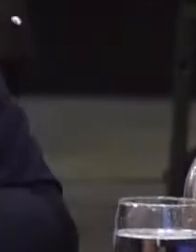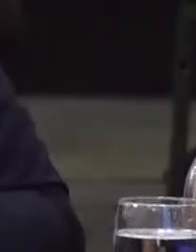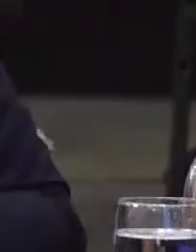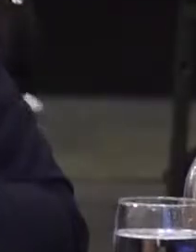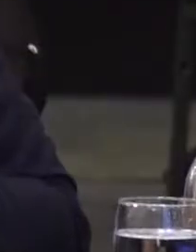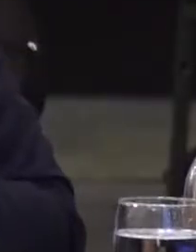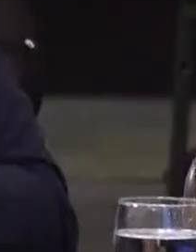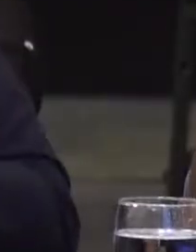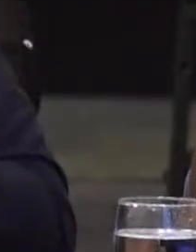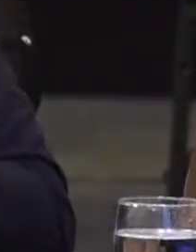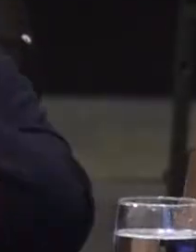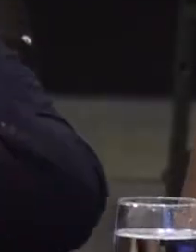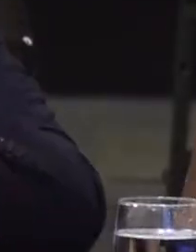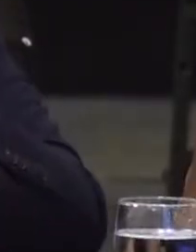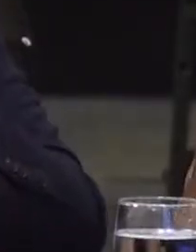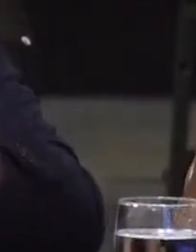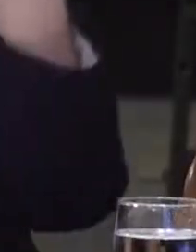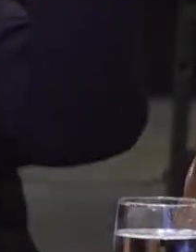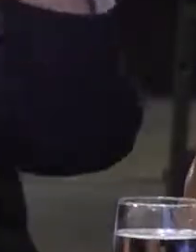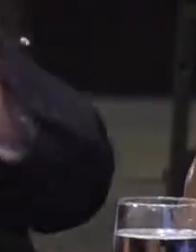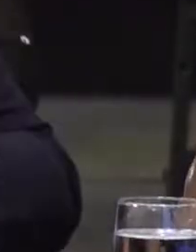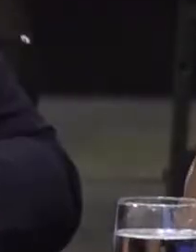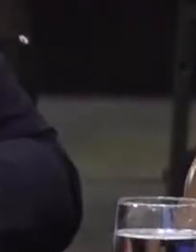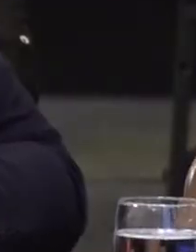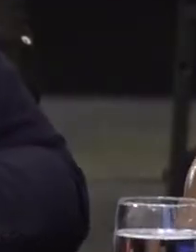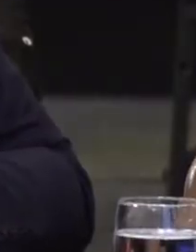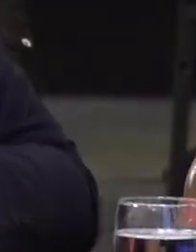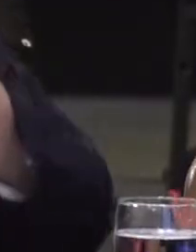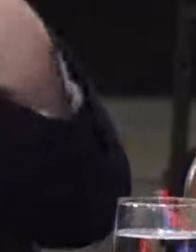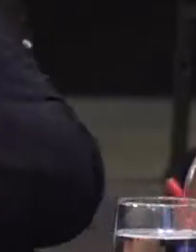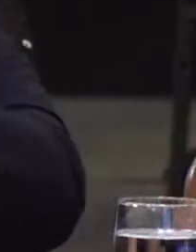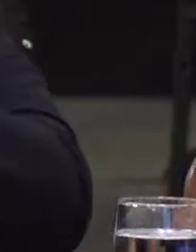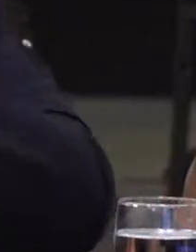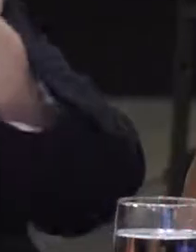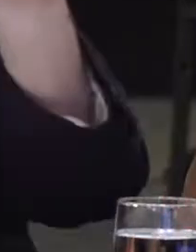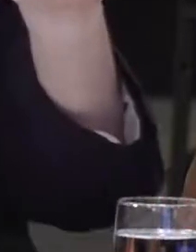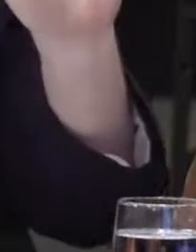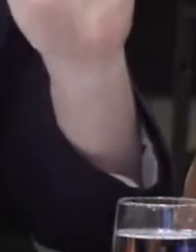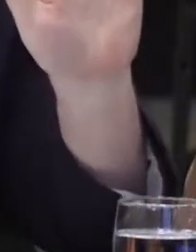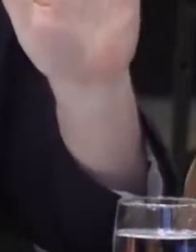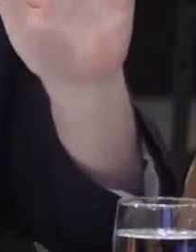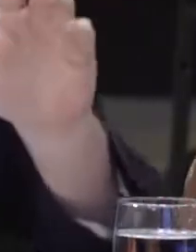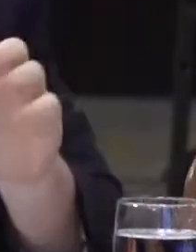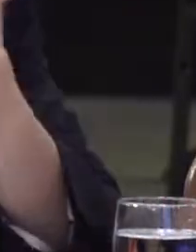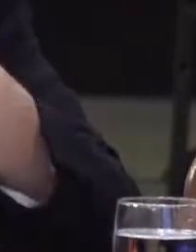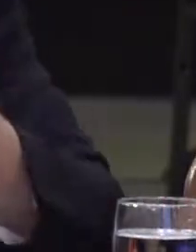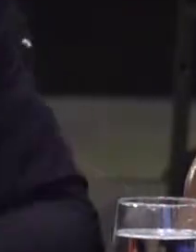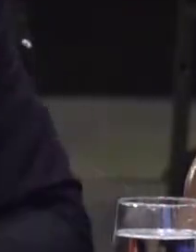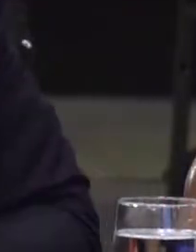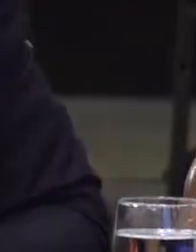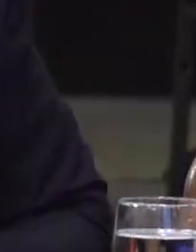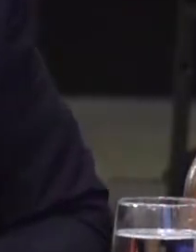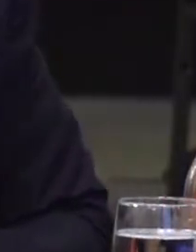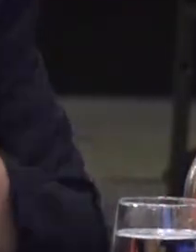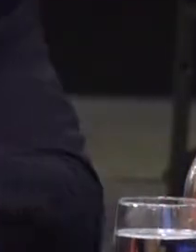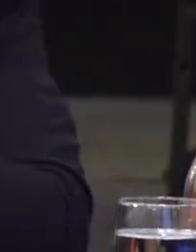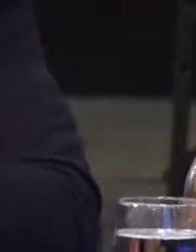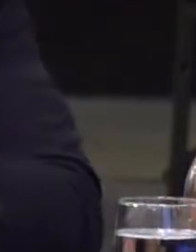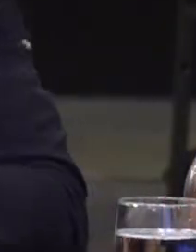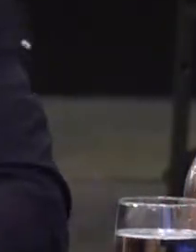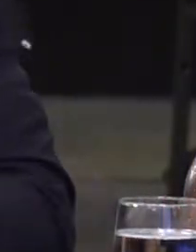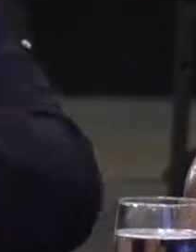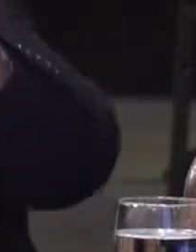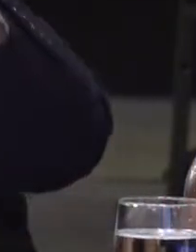empresas públicas o privadas. El 60% de las personas encuestadas están trabajando, pero